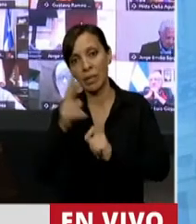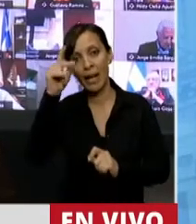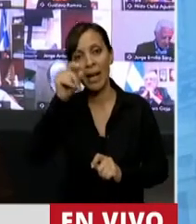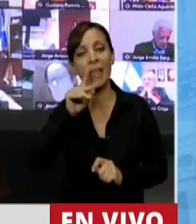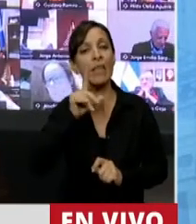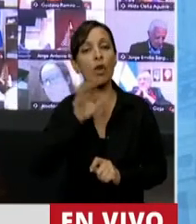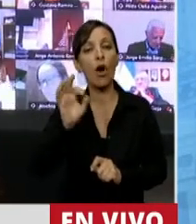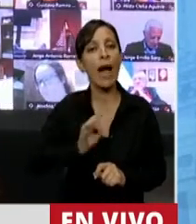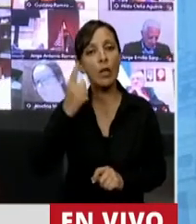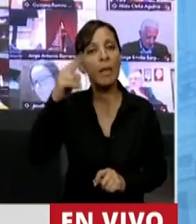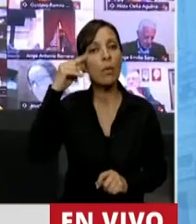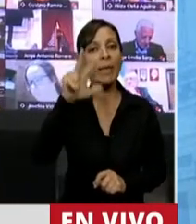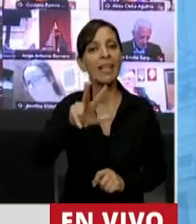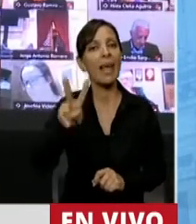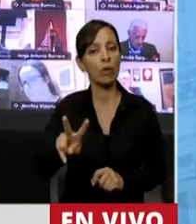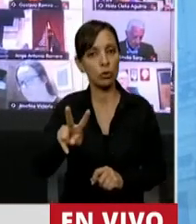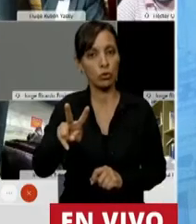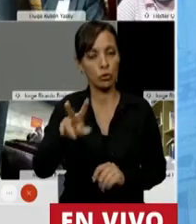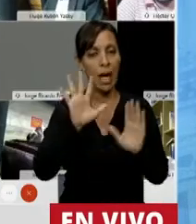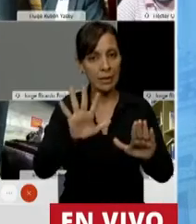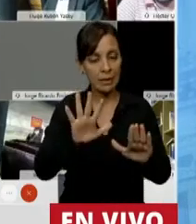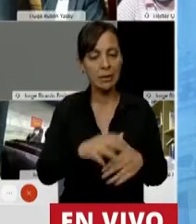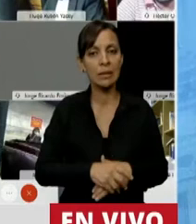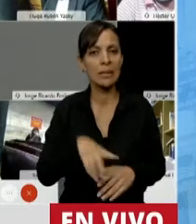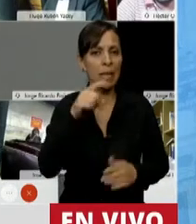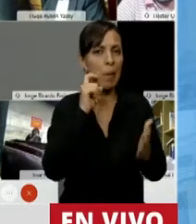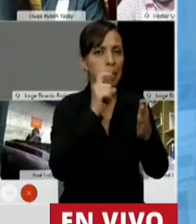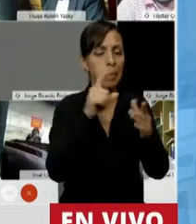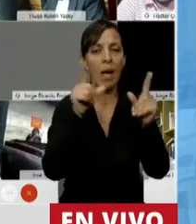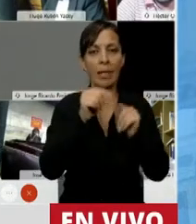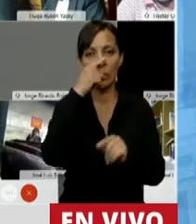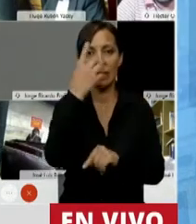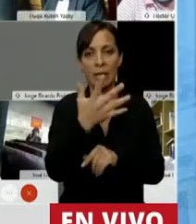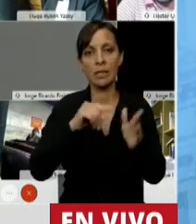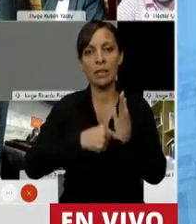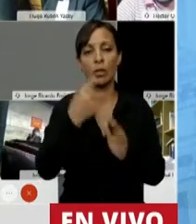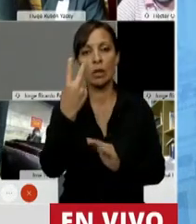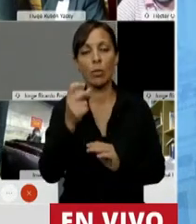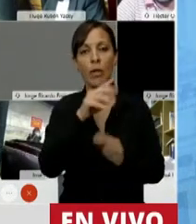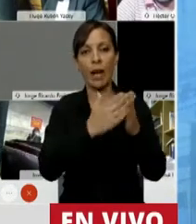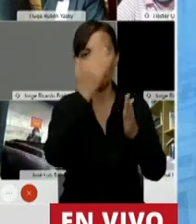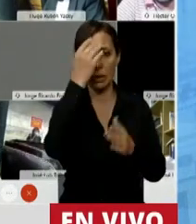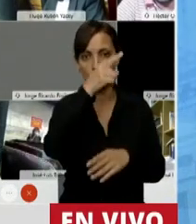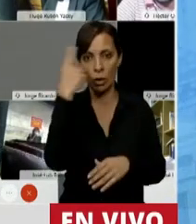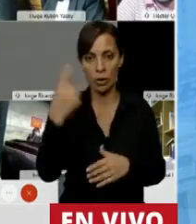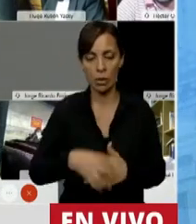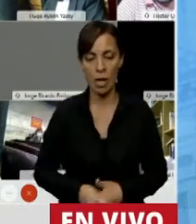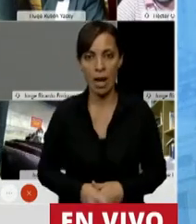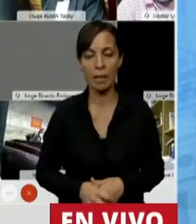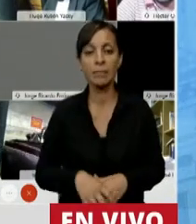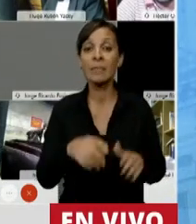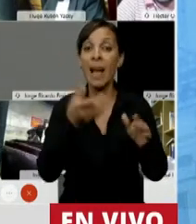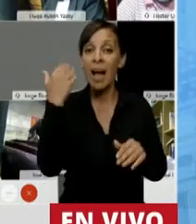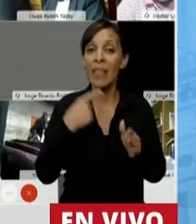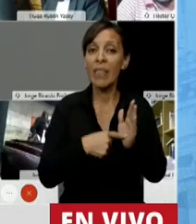1932, violando totalmente lo que establece el artículo 75, inciso segundo de la Constitución Federal, que